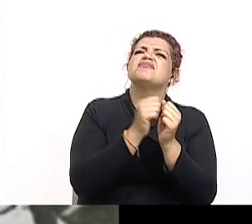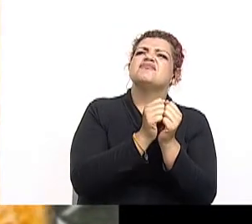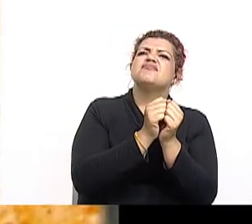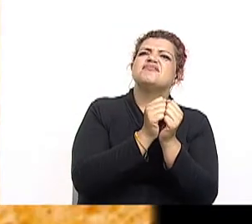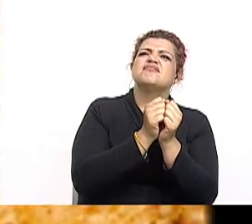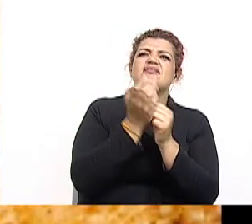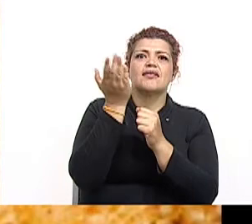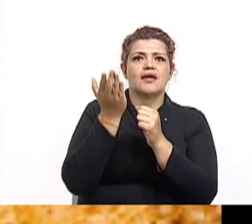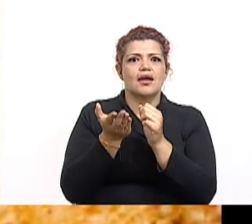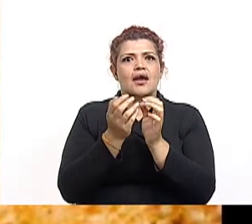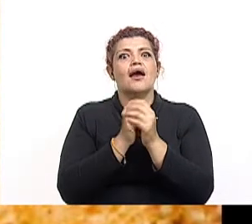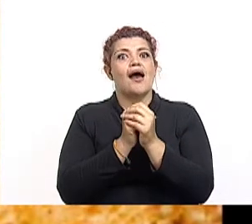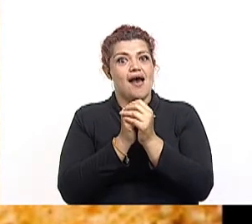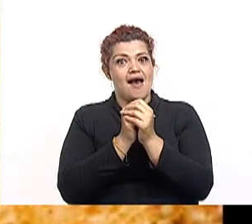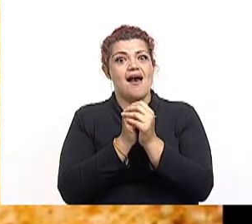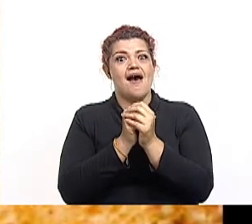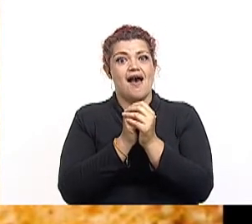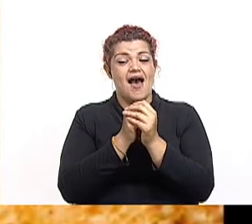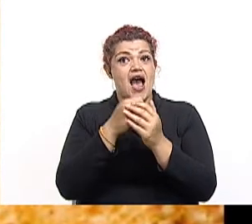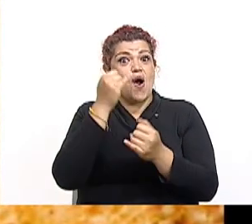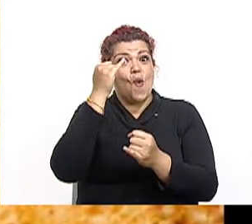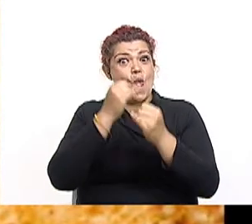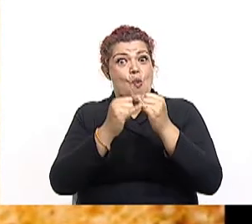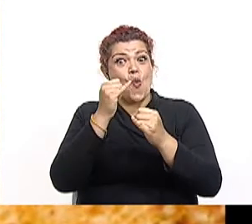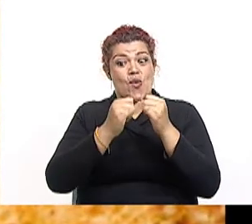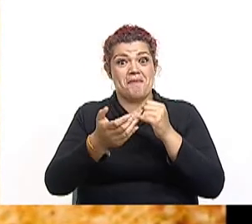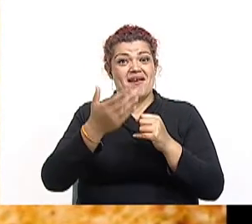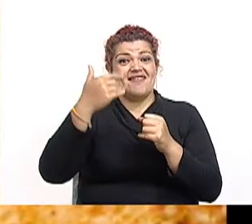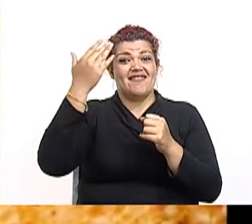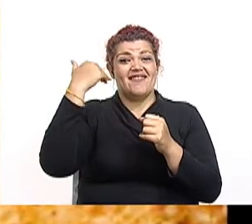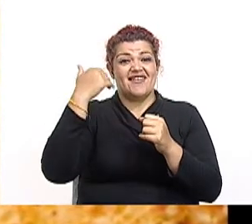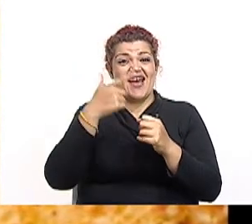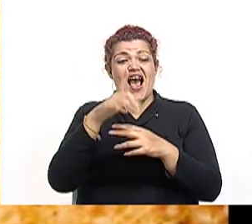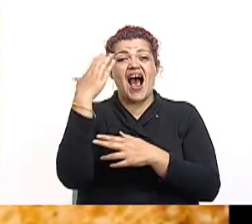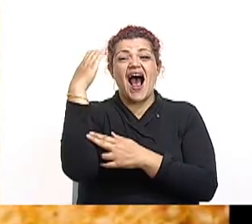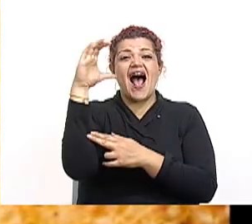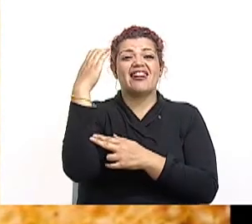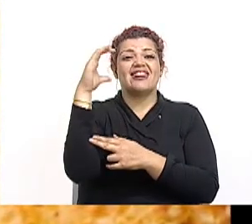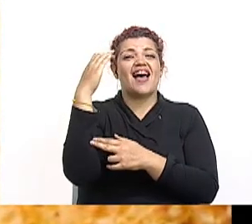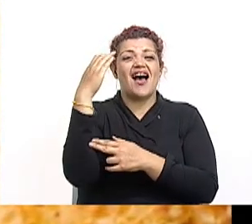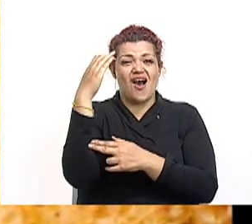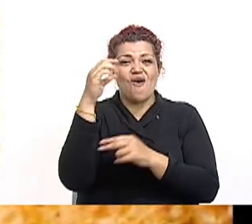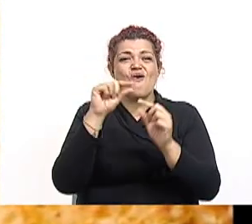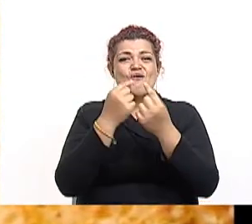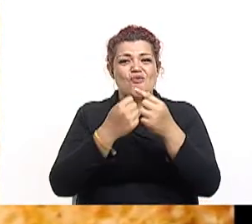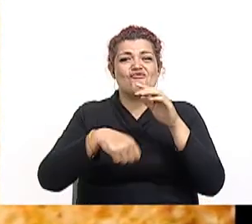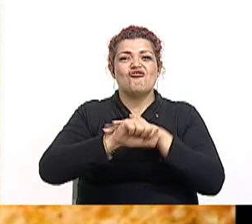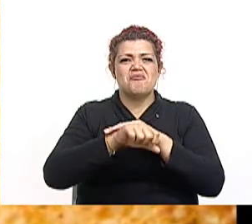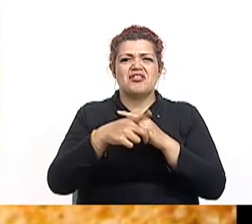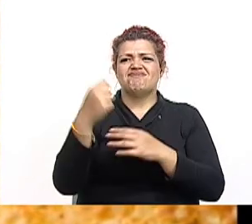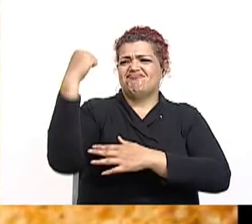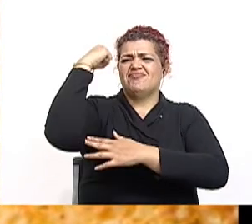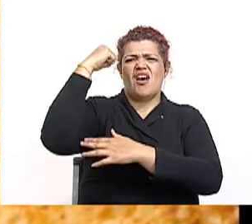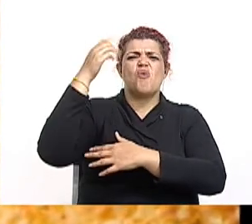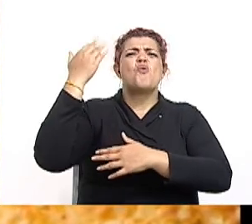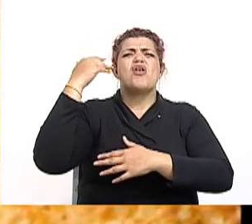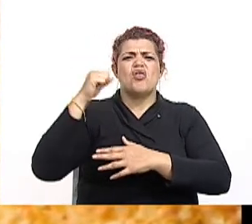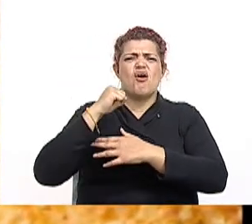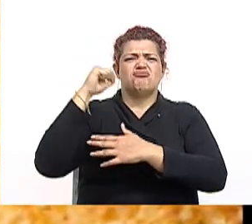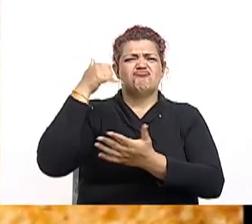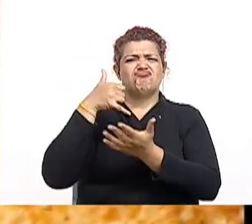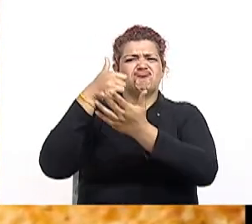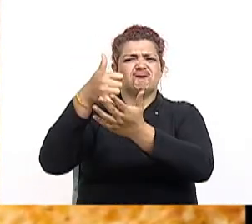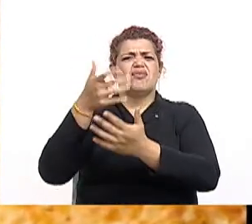Ajá. Y es que la última vez que el Club Sport Cartaginés campeonizó fue en enero de